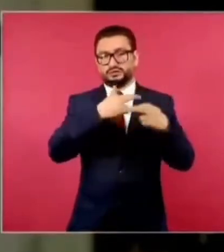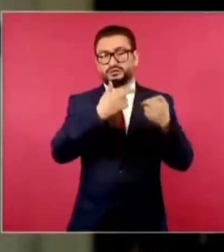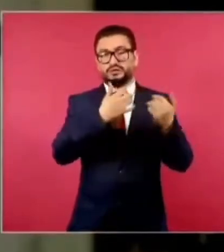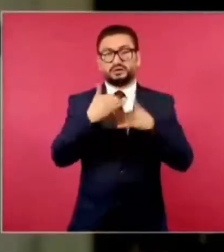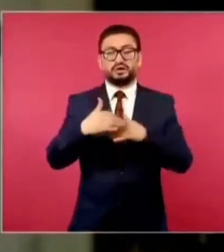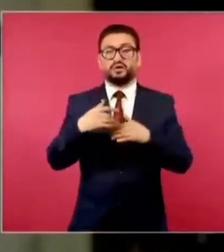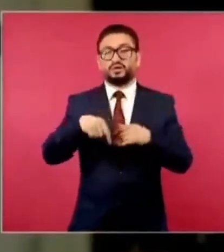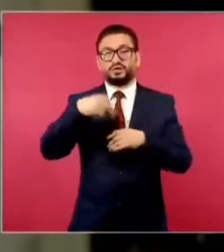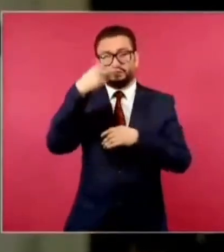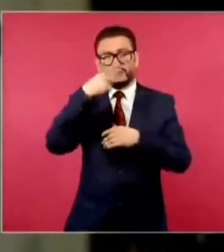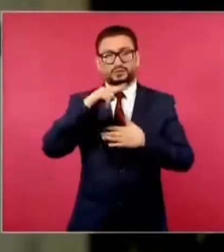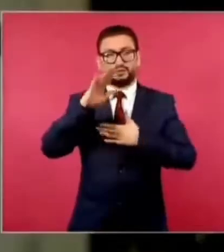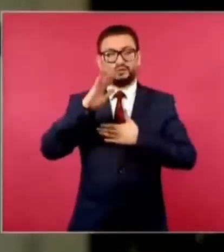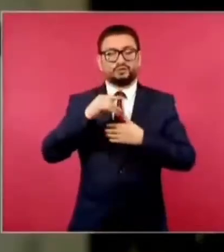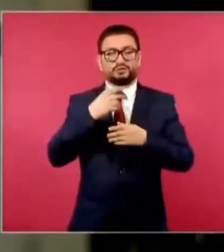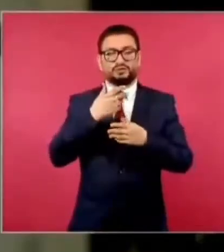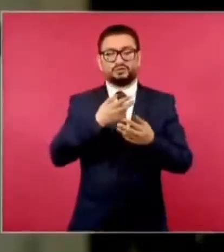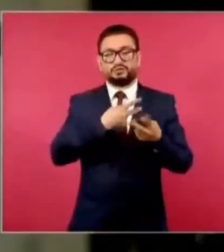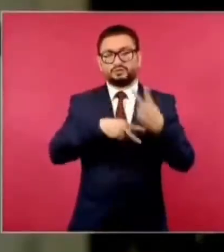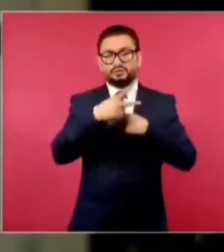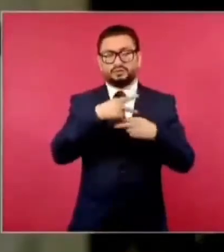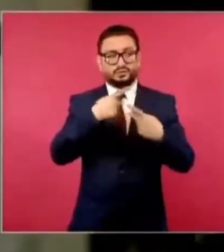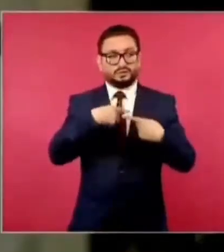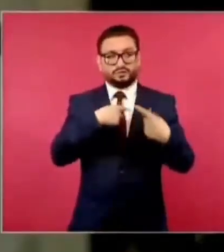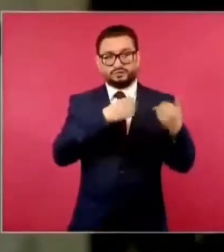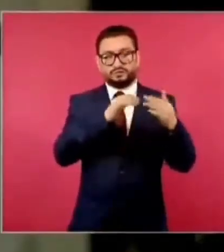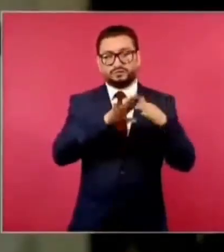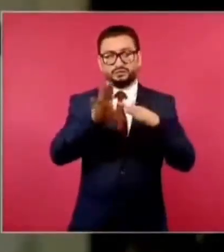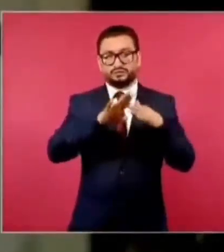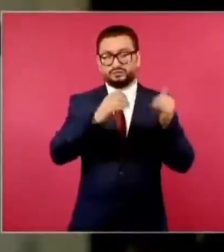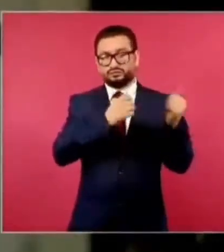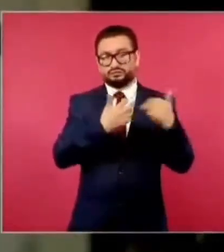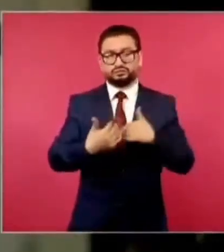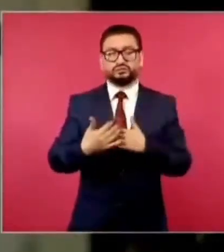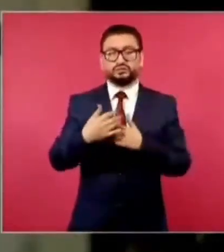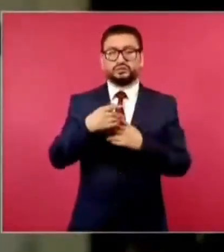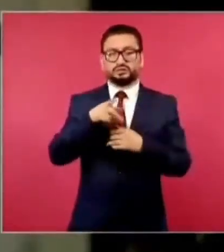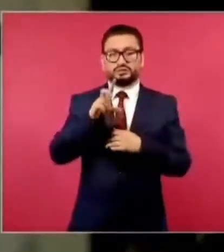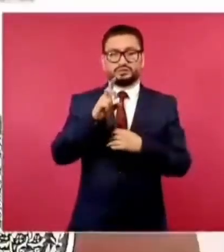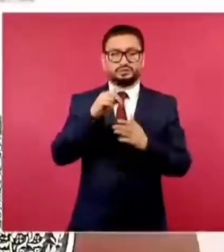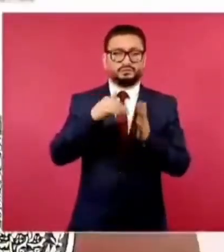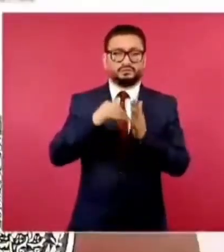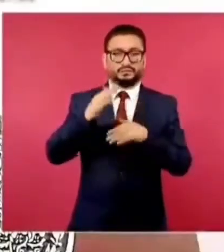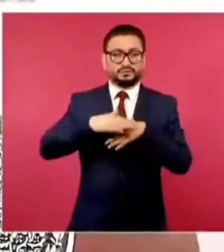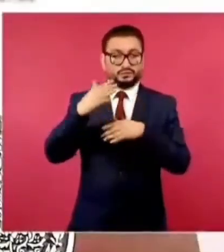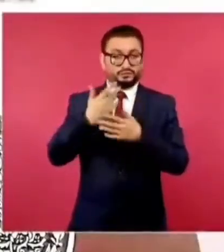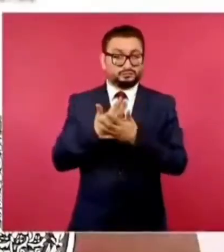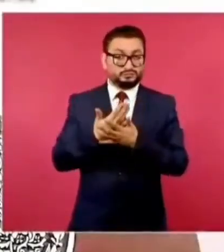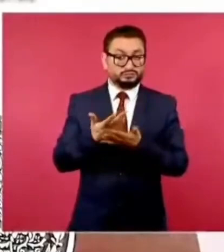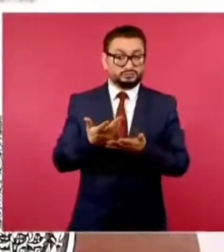se ha comprometido a recibir más migrantes aparte de los 30 mil. Es que